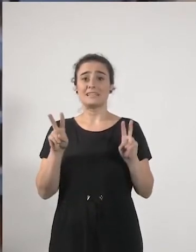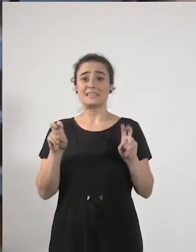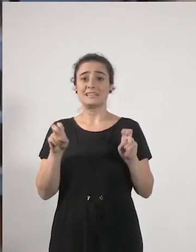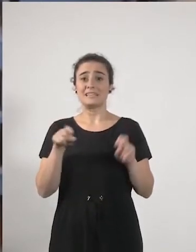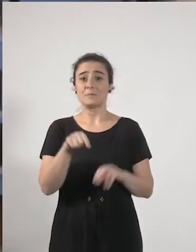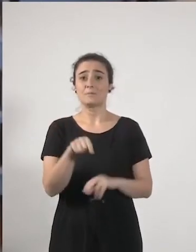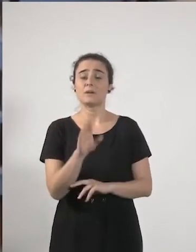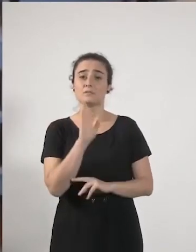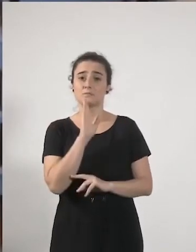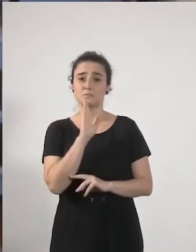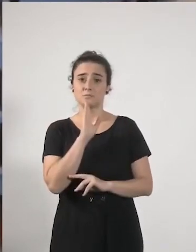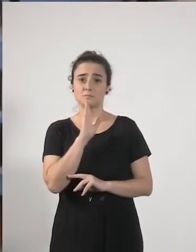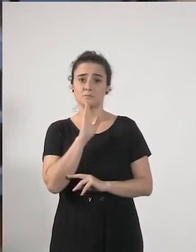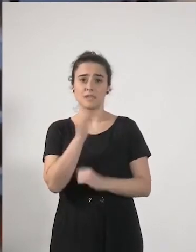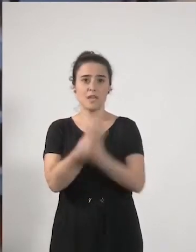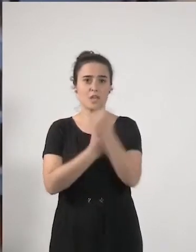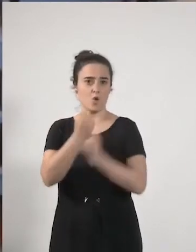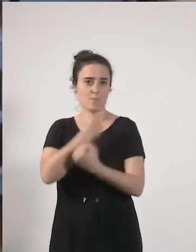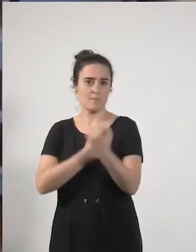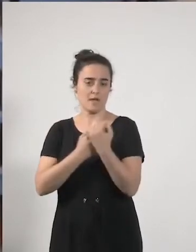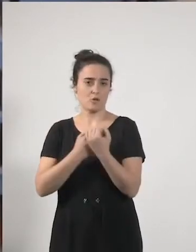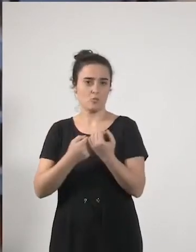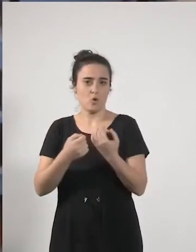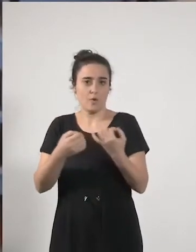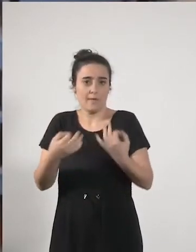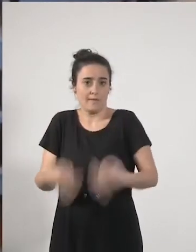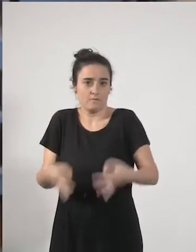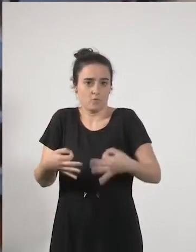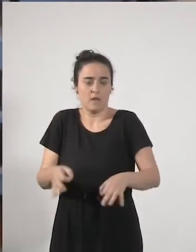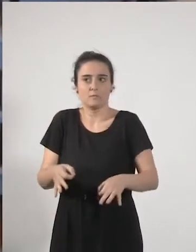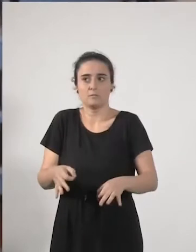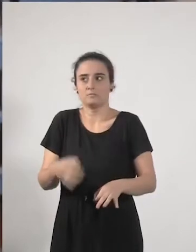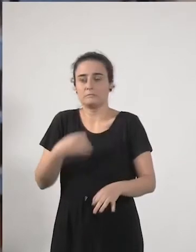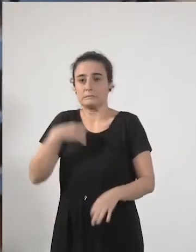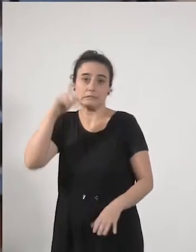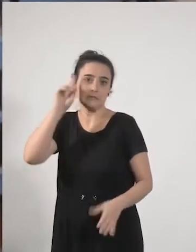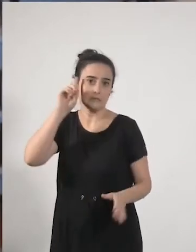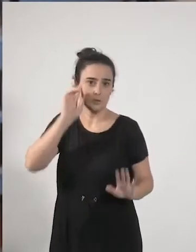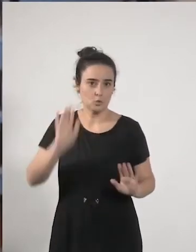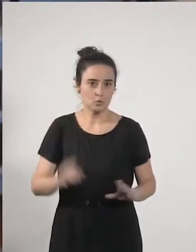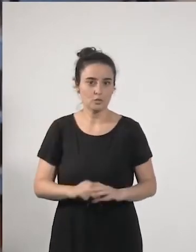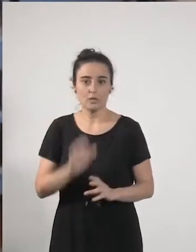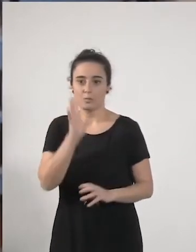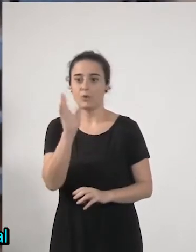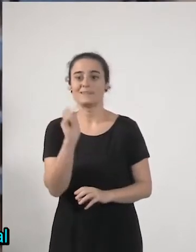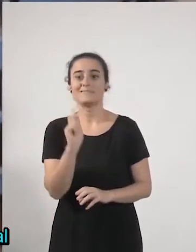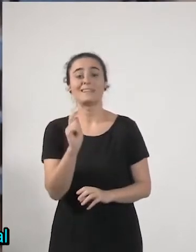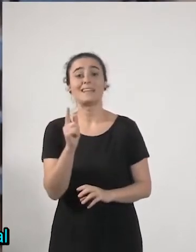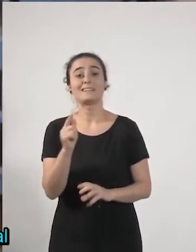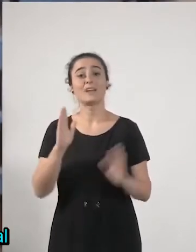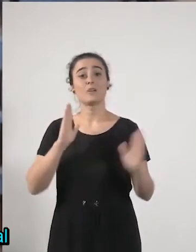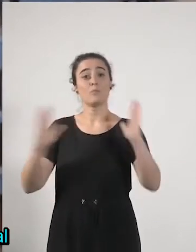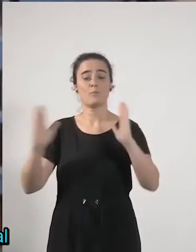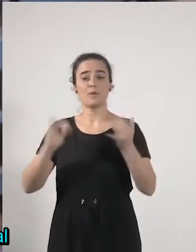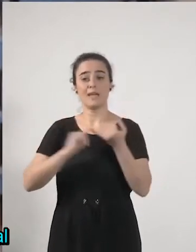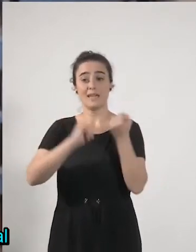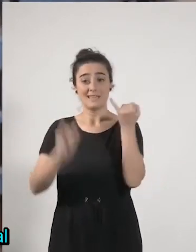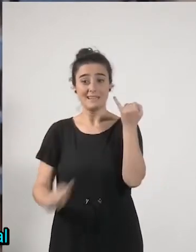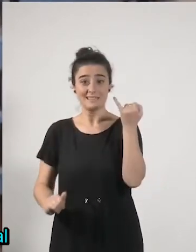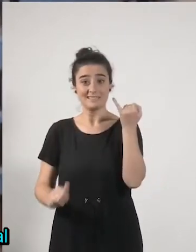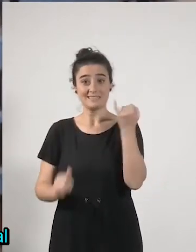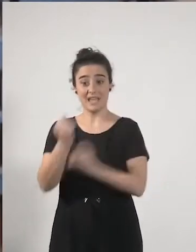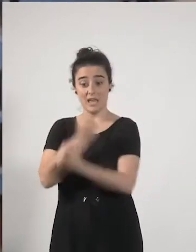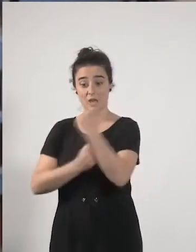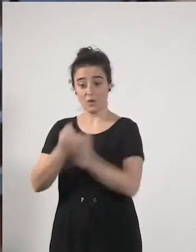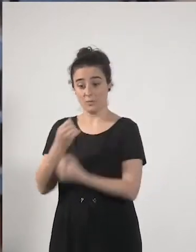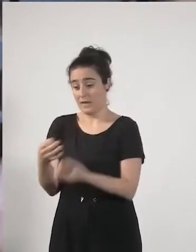economía informal pues no sé muy bien lo habitual suele ser que en tiempos de crisis por ejemplo el tamaño de la economía informal